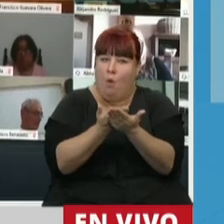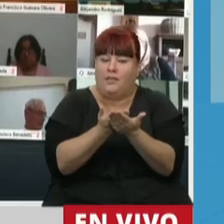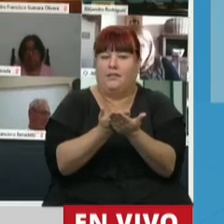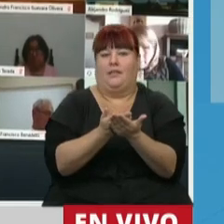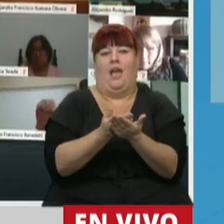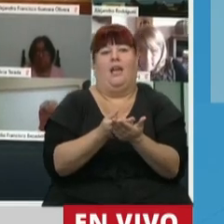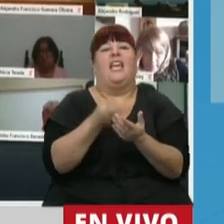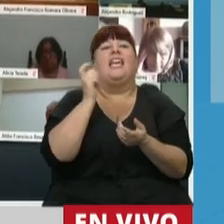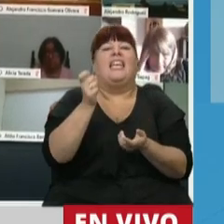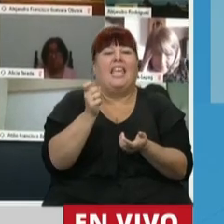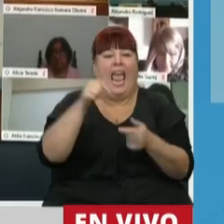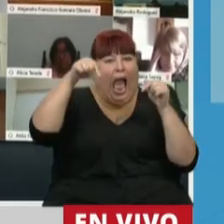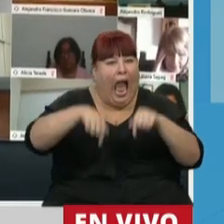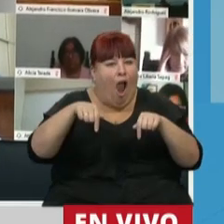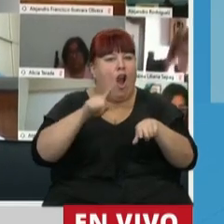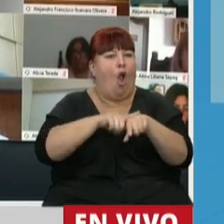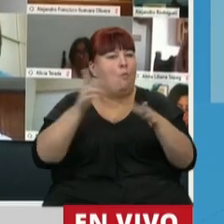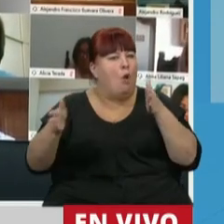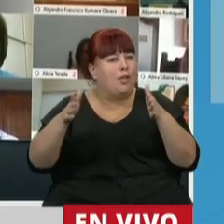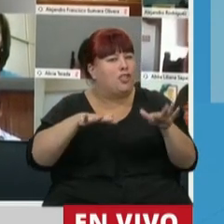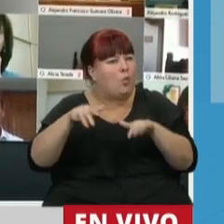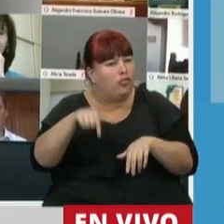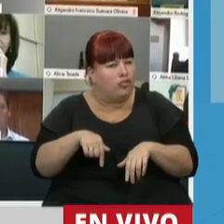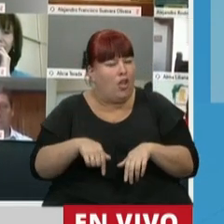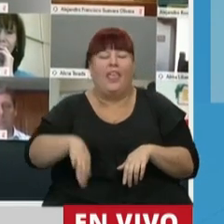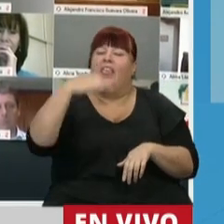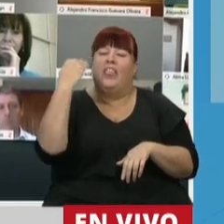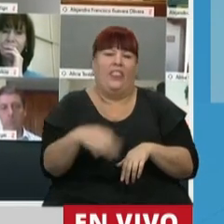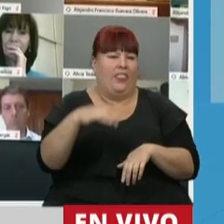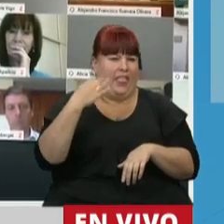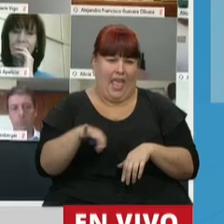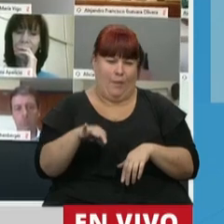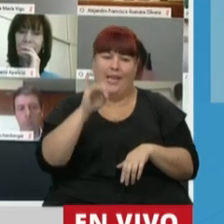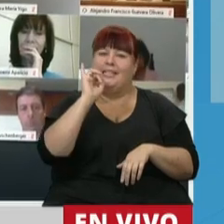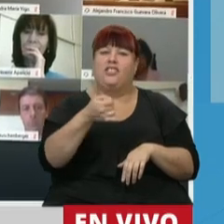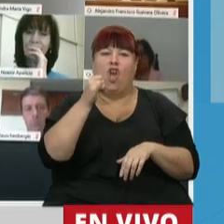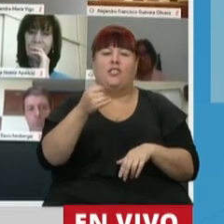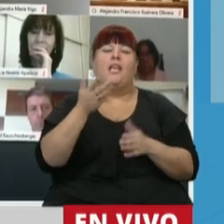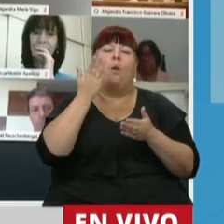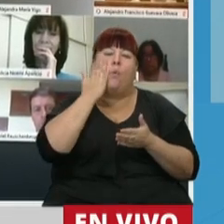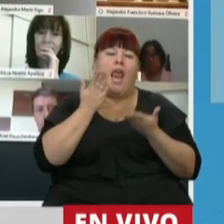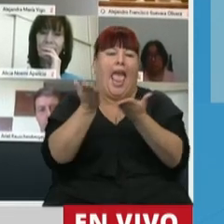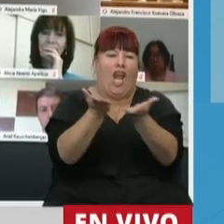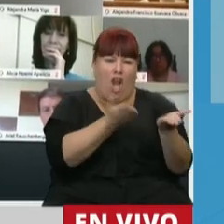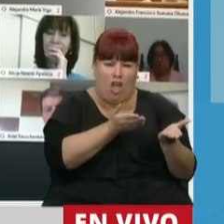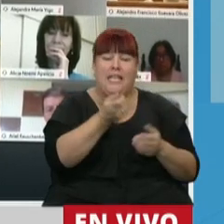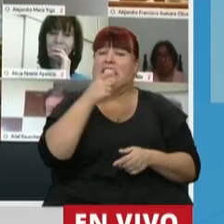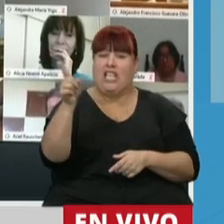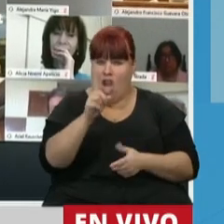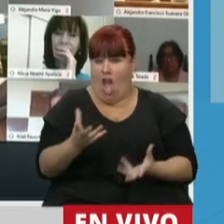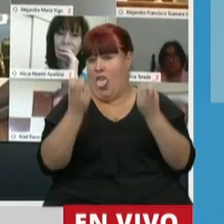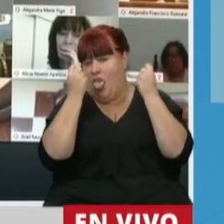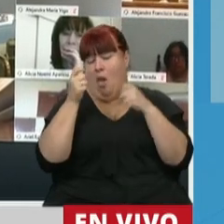quienes en esta circunstancia deben ser más generosos. Y si no lo son,